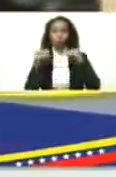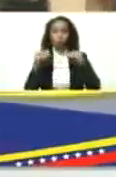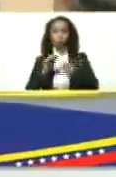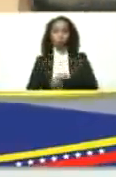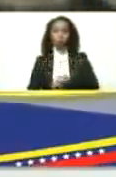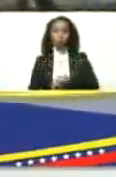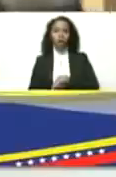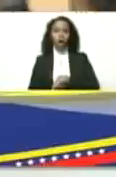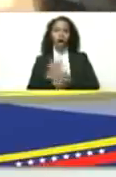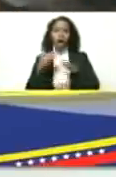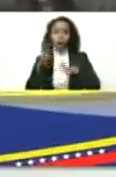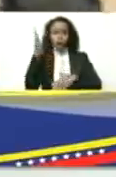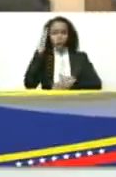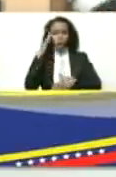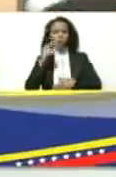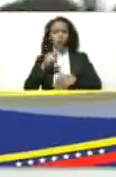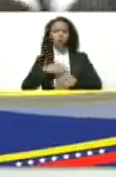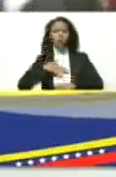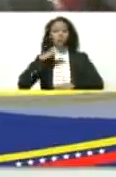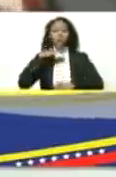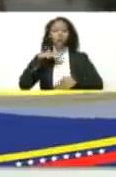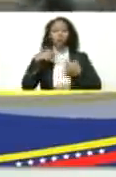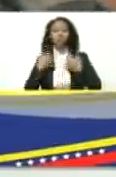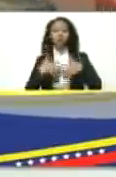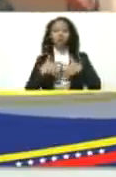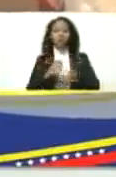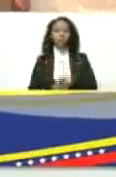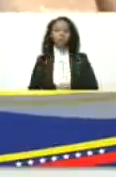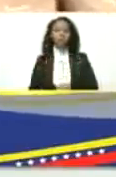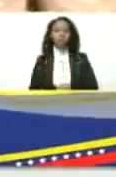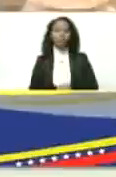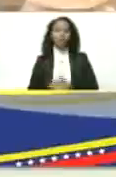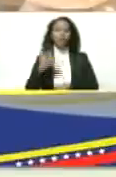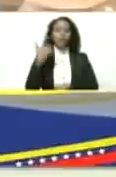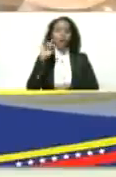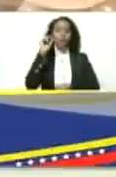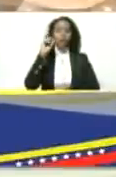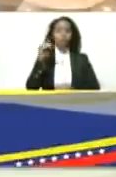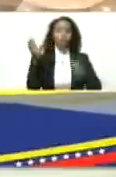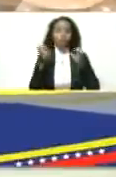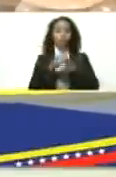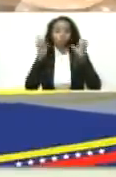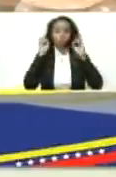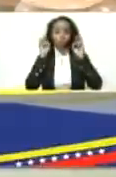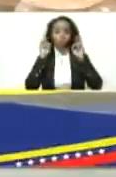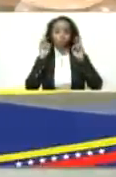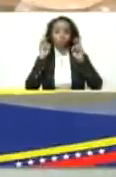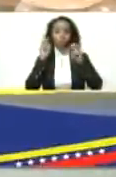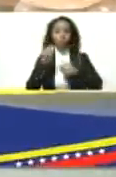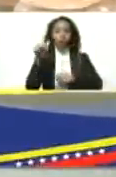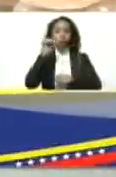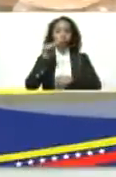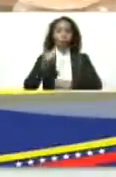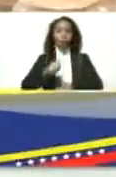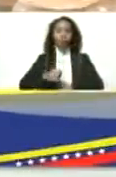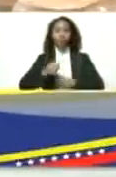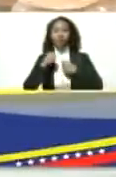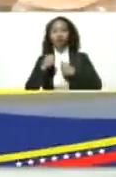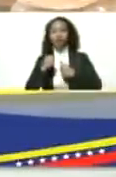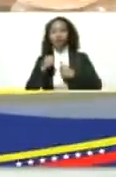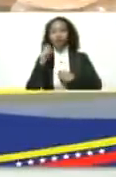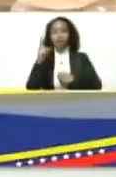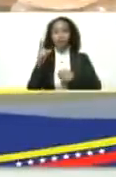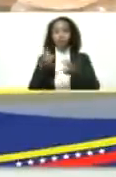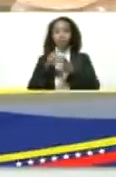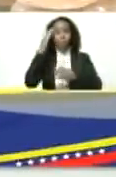Aunque sabemos que Rusia tiene una superindustria y tiene también un sector agropecuario poderosísimo y un sector